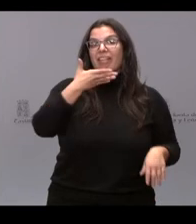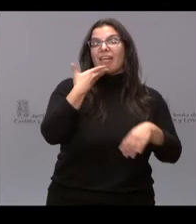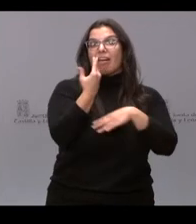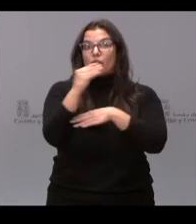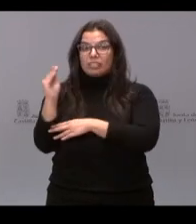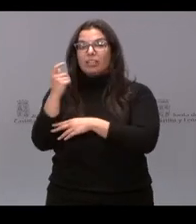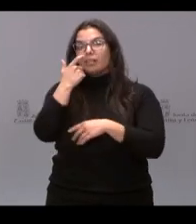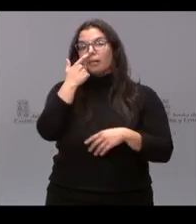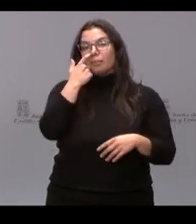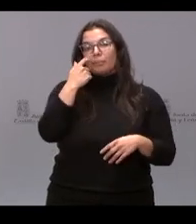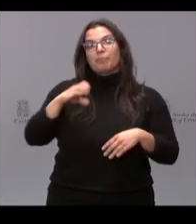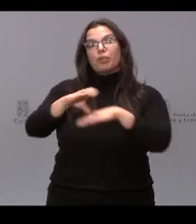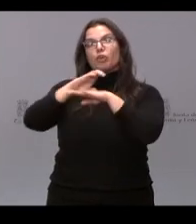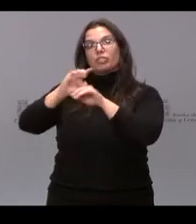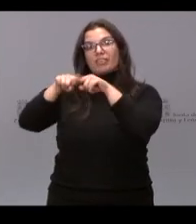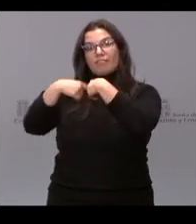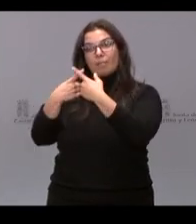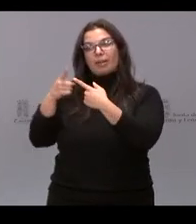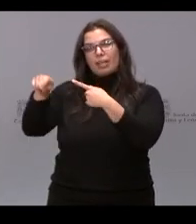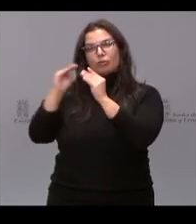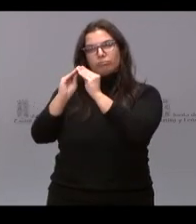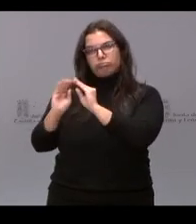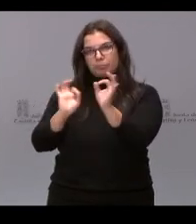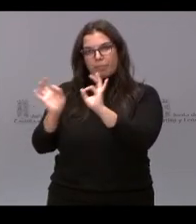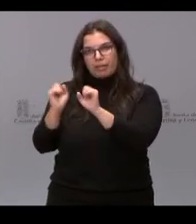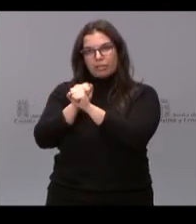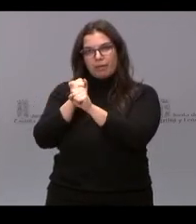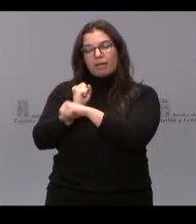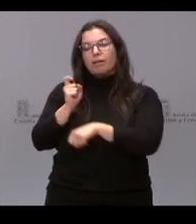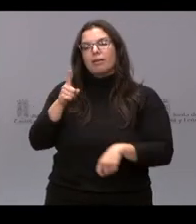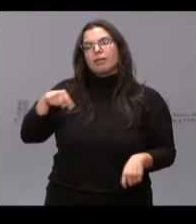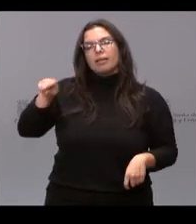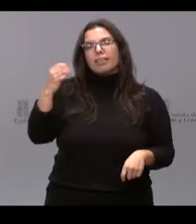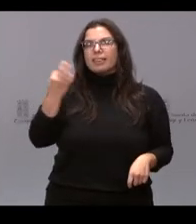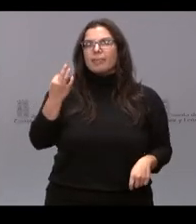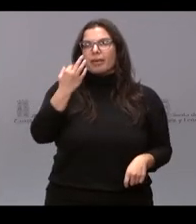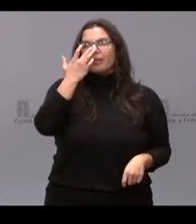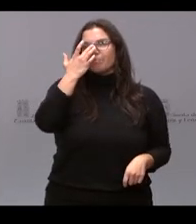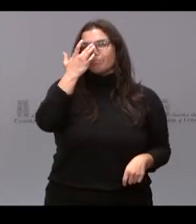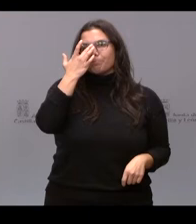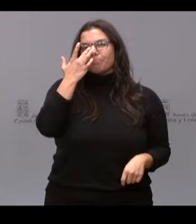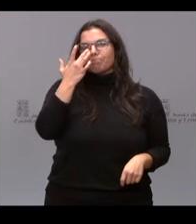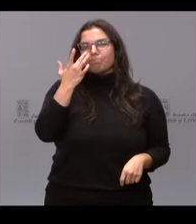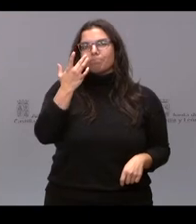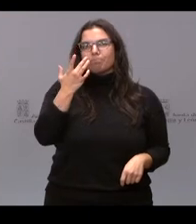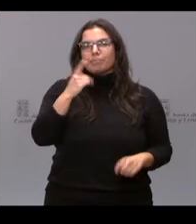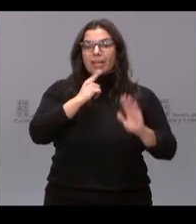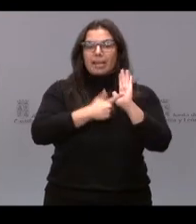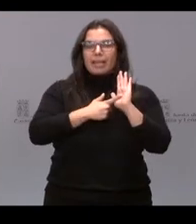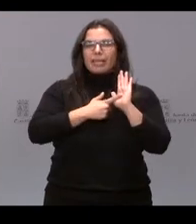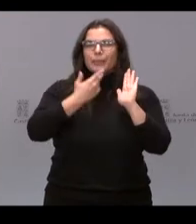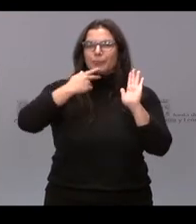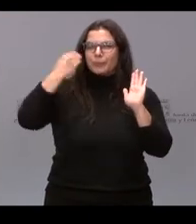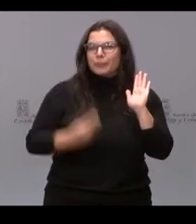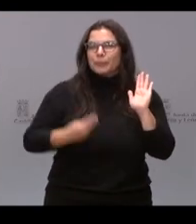está trabajando la Consejería de Familia tiene que ser algo muy importante que sirva